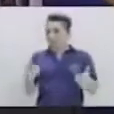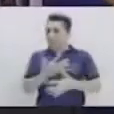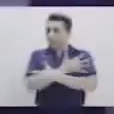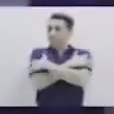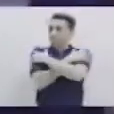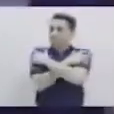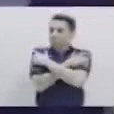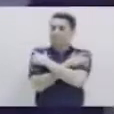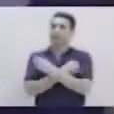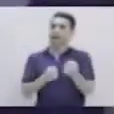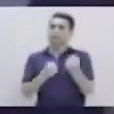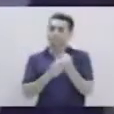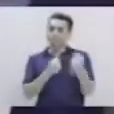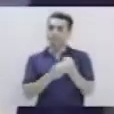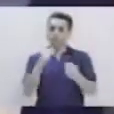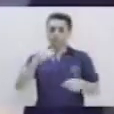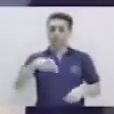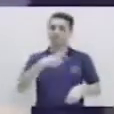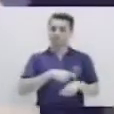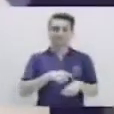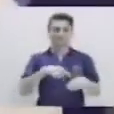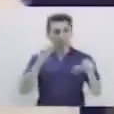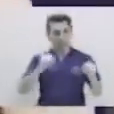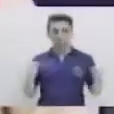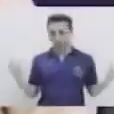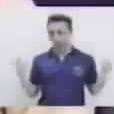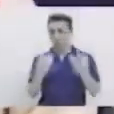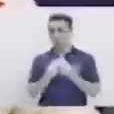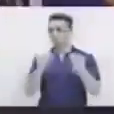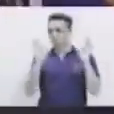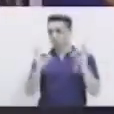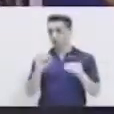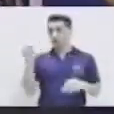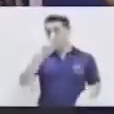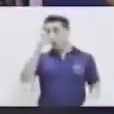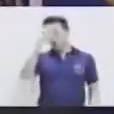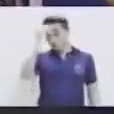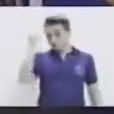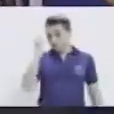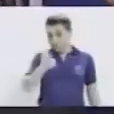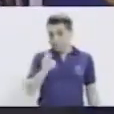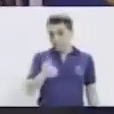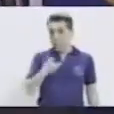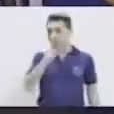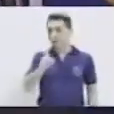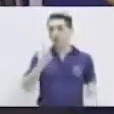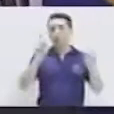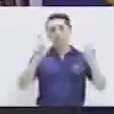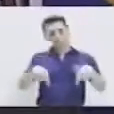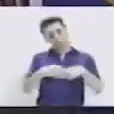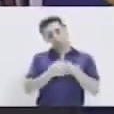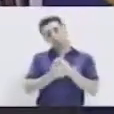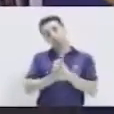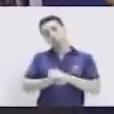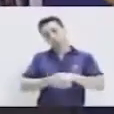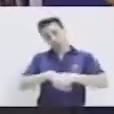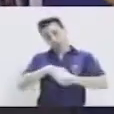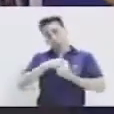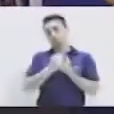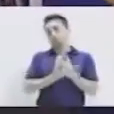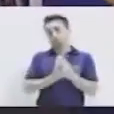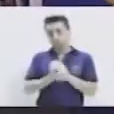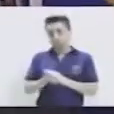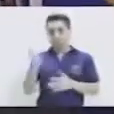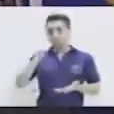fraternales en esta época para que tengamos mucha unión. Y no se te olvide siempre. Lavar constantemente tus